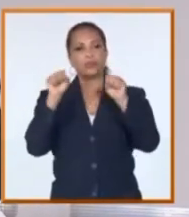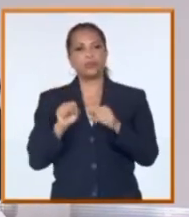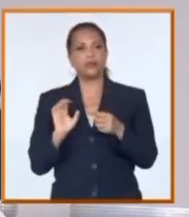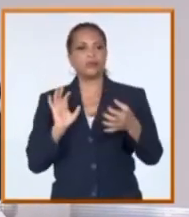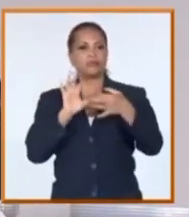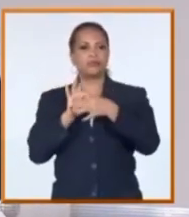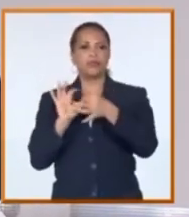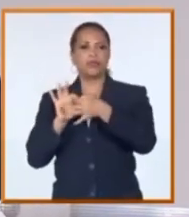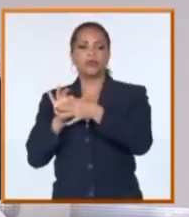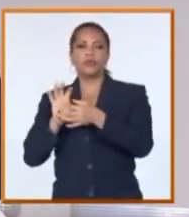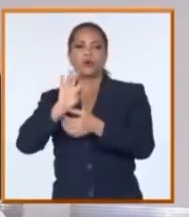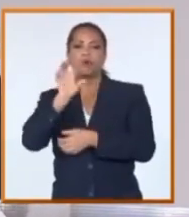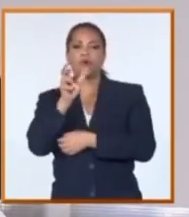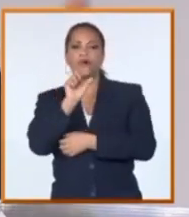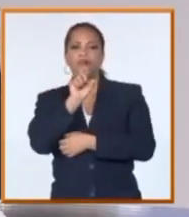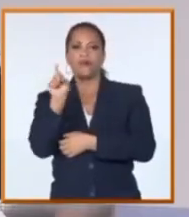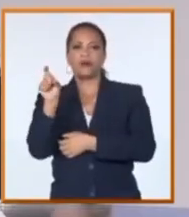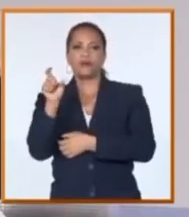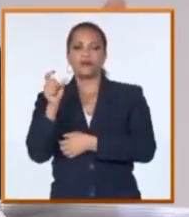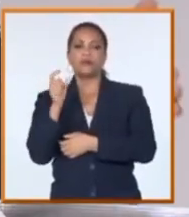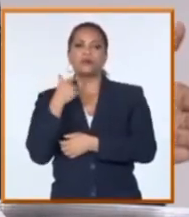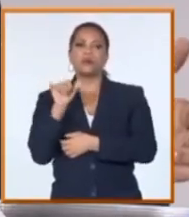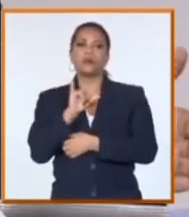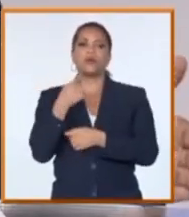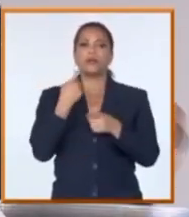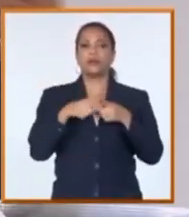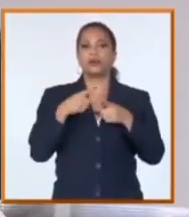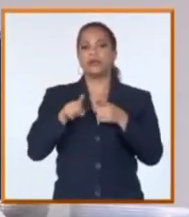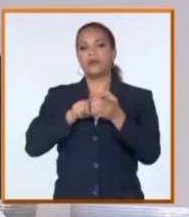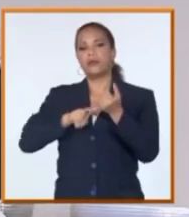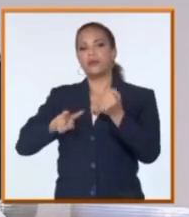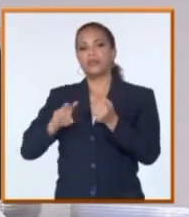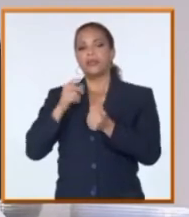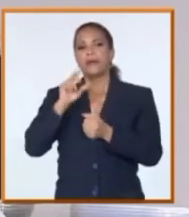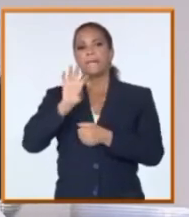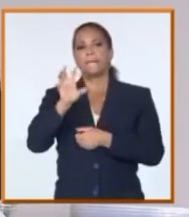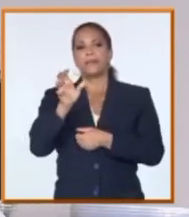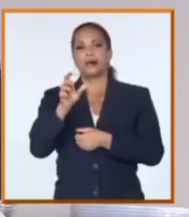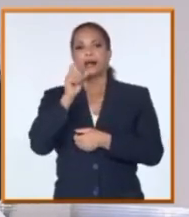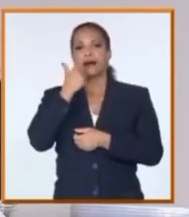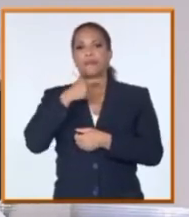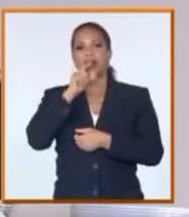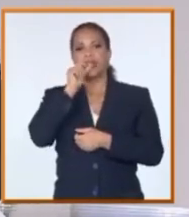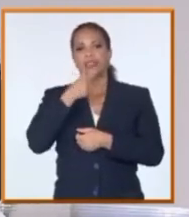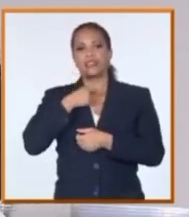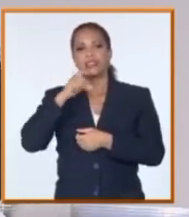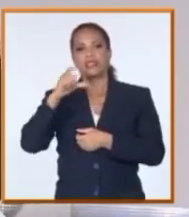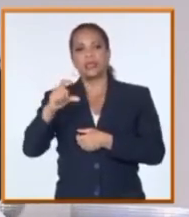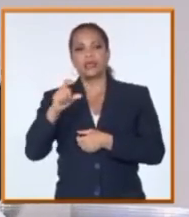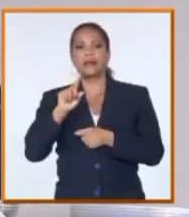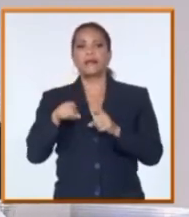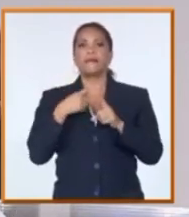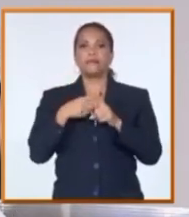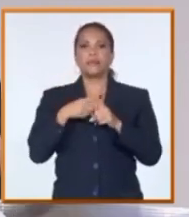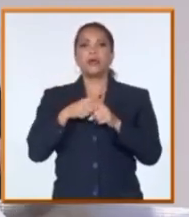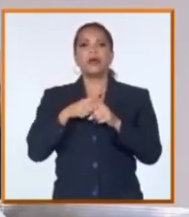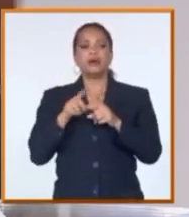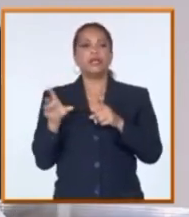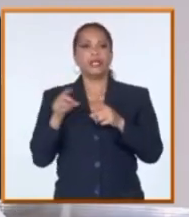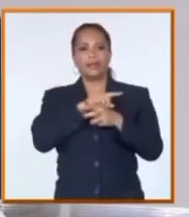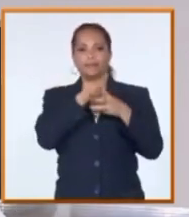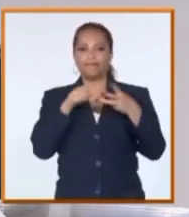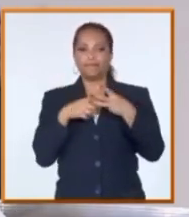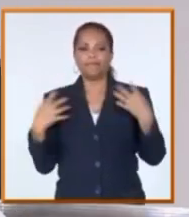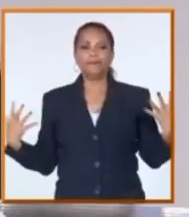compañeros del Banco, Banco Central y también en las provincias con BANDEC y con el BPA, que nos